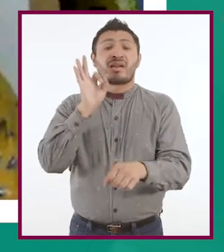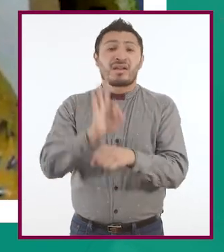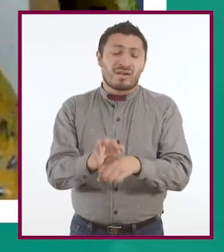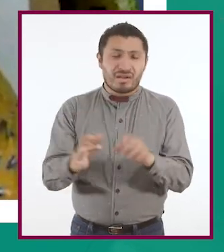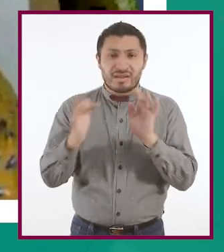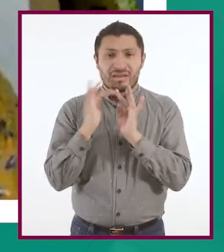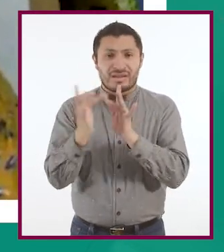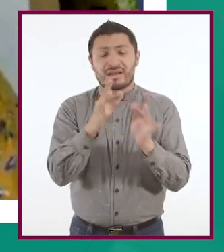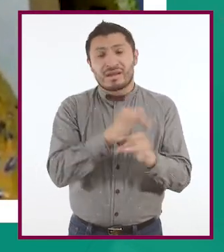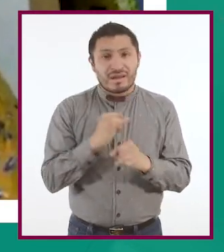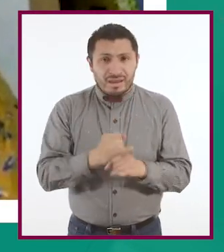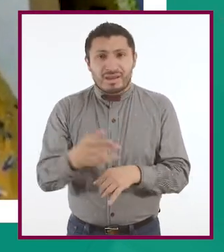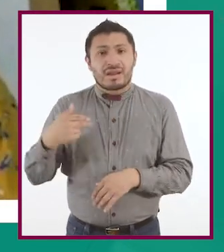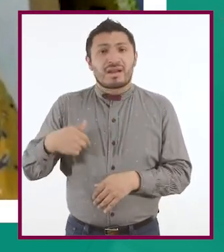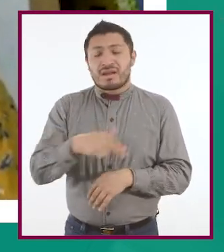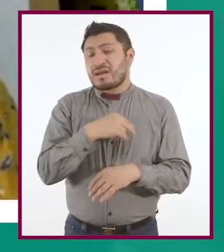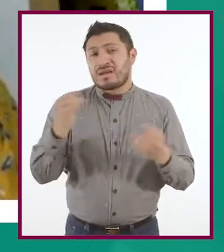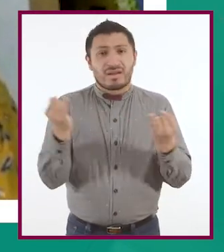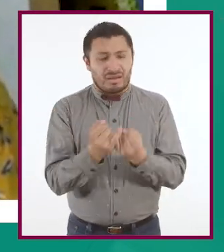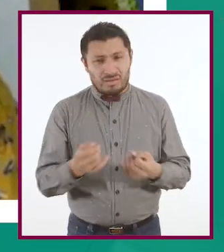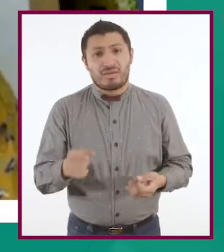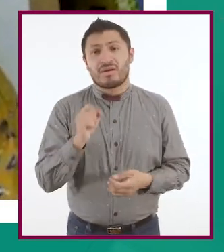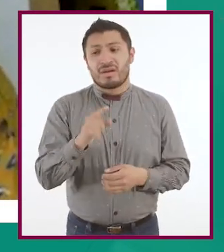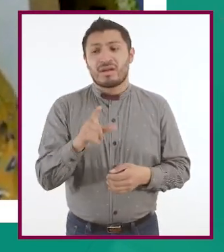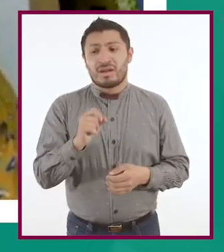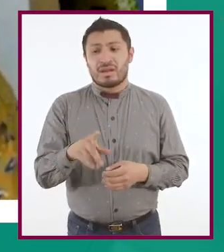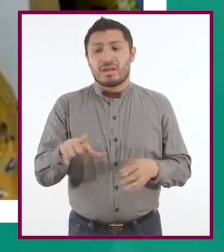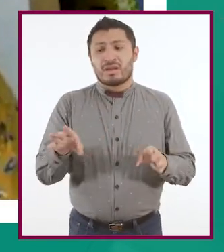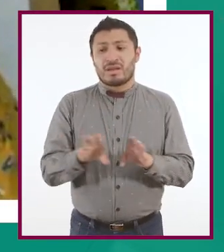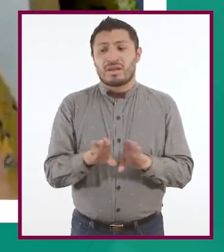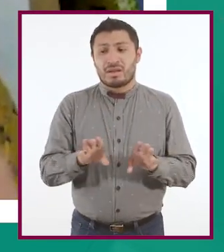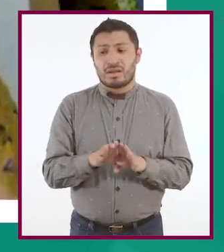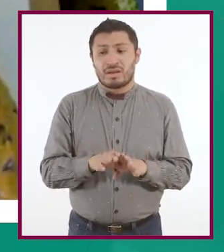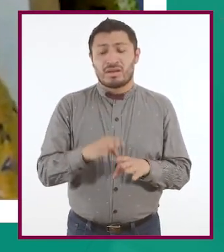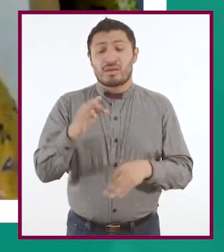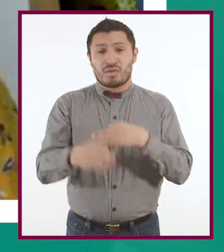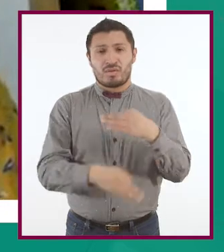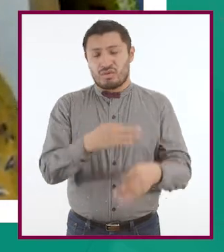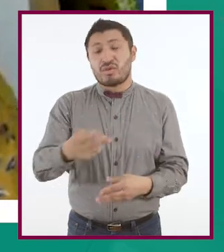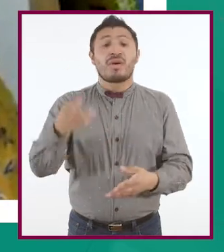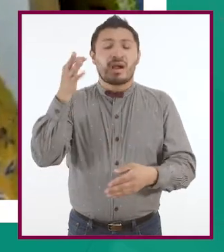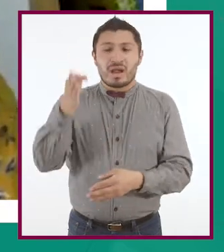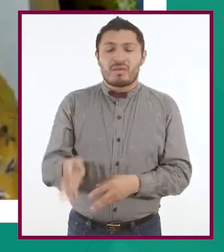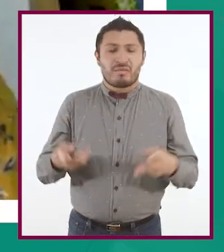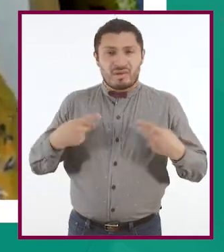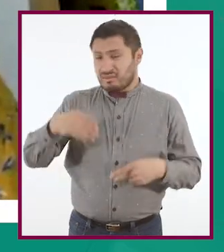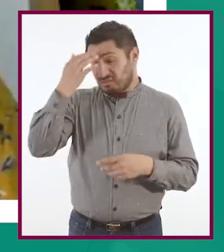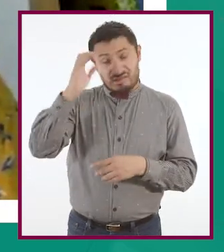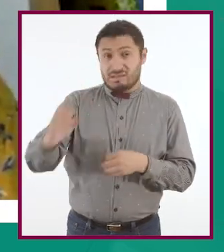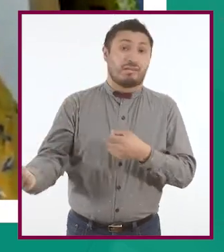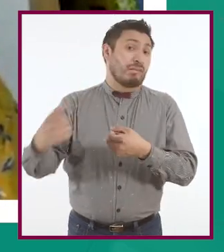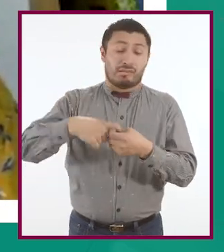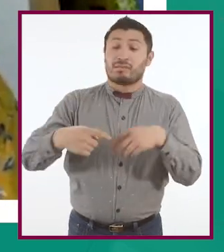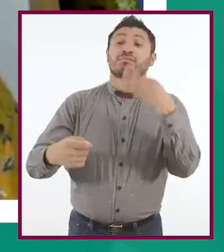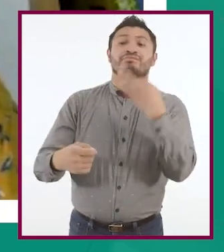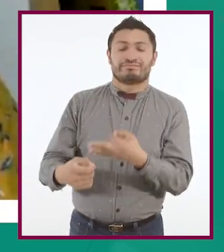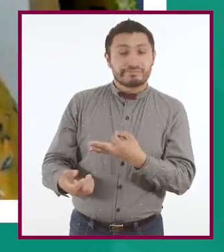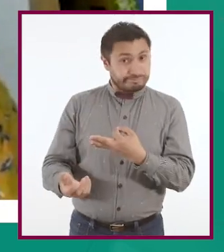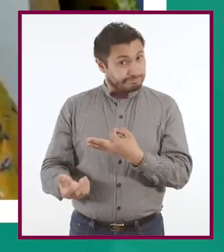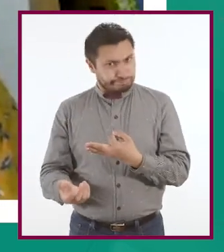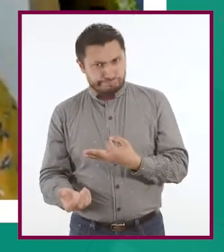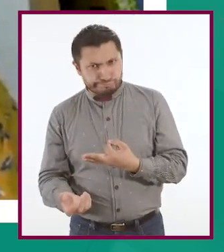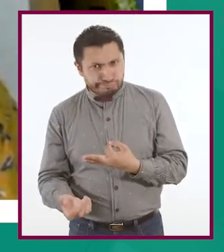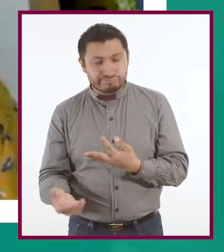nuestras redes sociales. Nosotros también, aparte de solo aceptar conocidos, que sería lo más conveniente, también